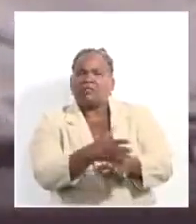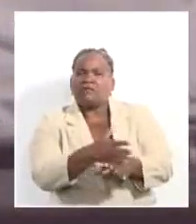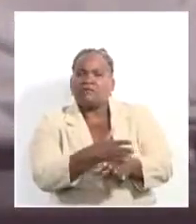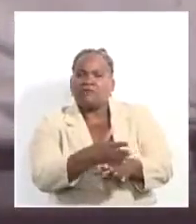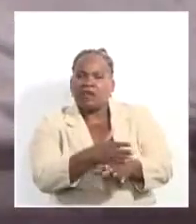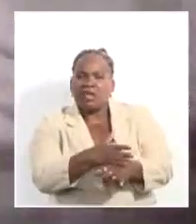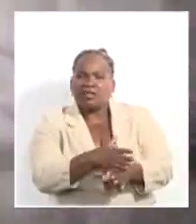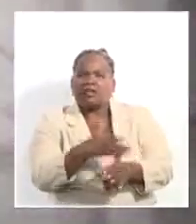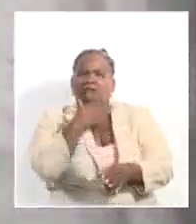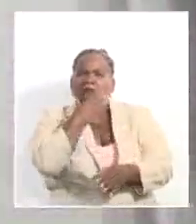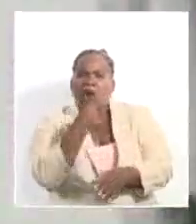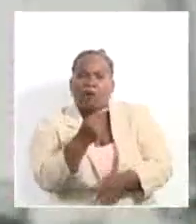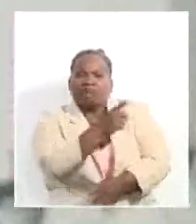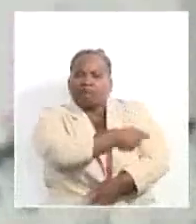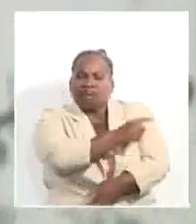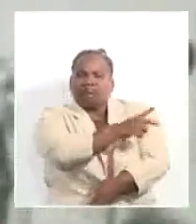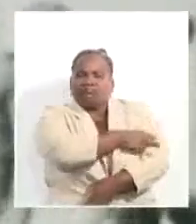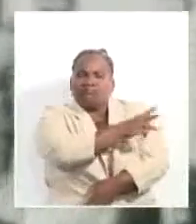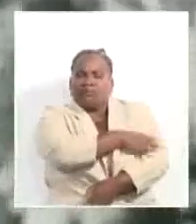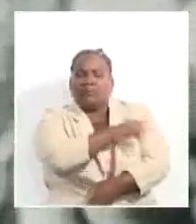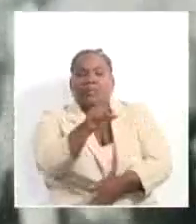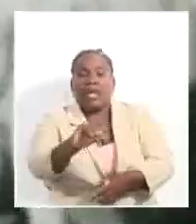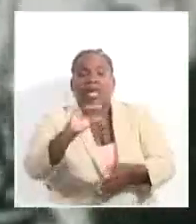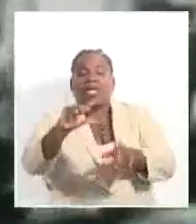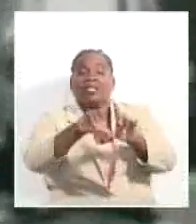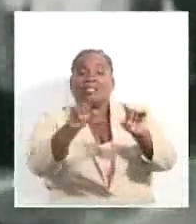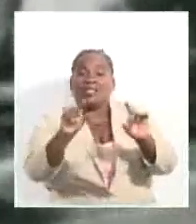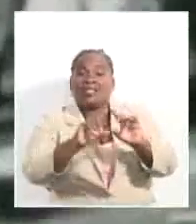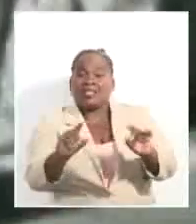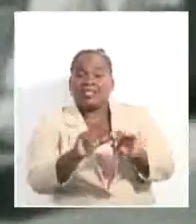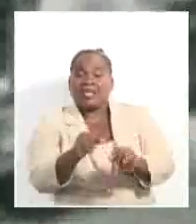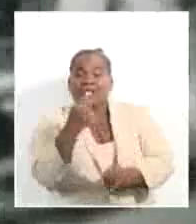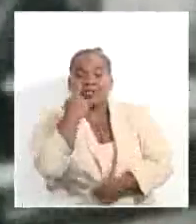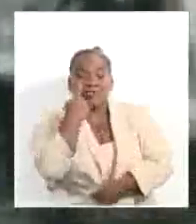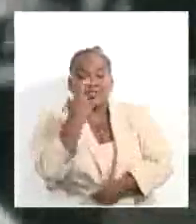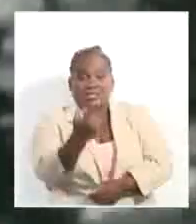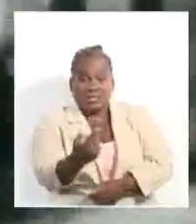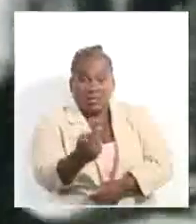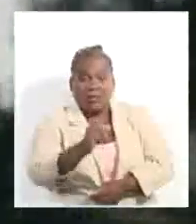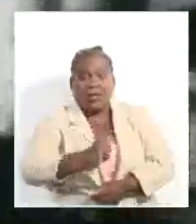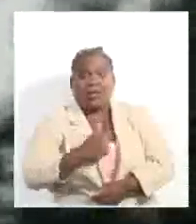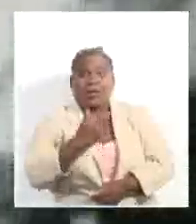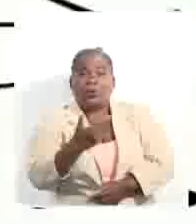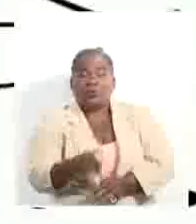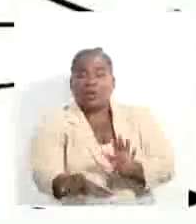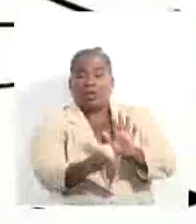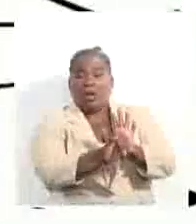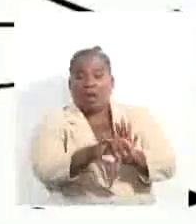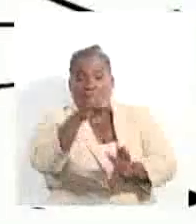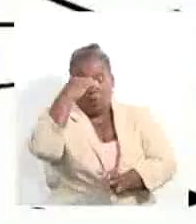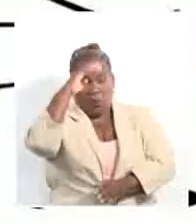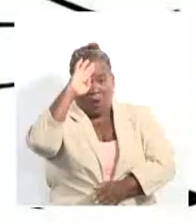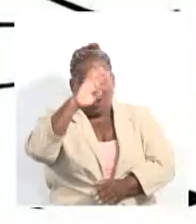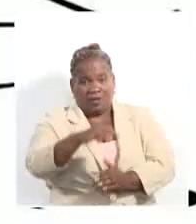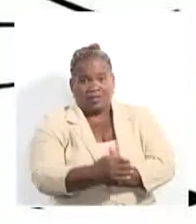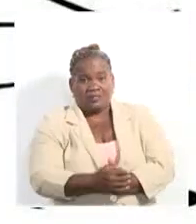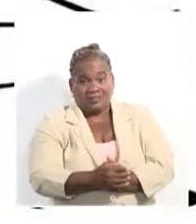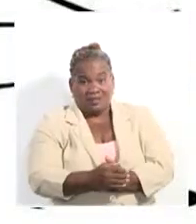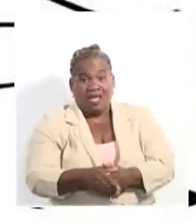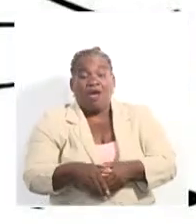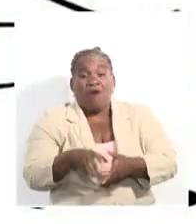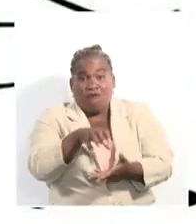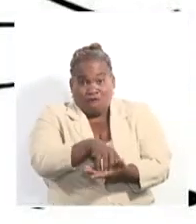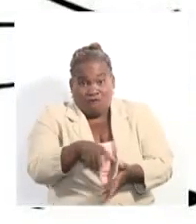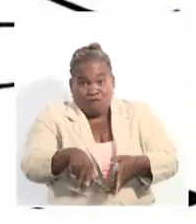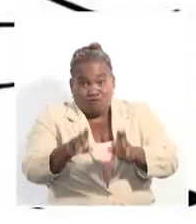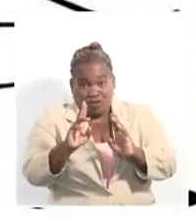generaciones textos que reflejan las más legítimas expresiones de la cultura e identidad cubanas. La fundación Nicolás